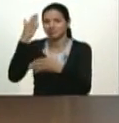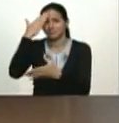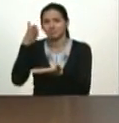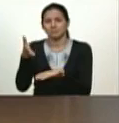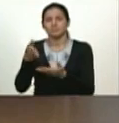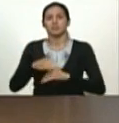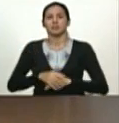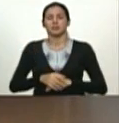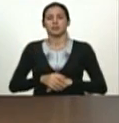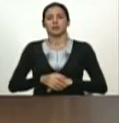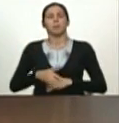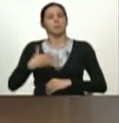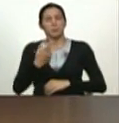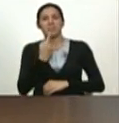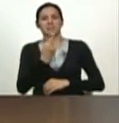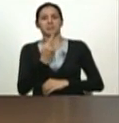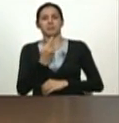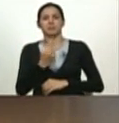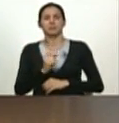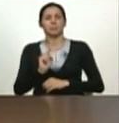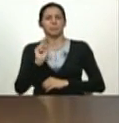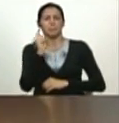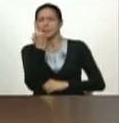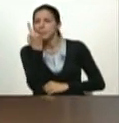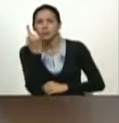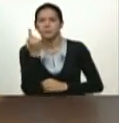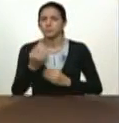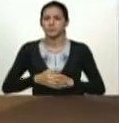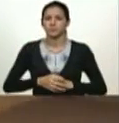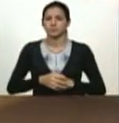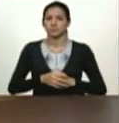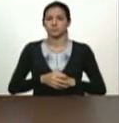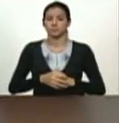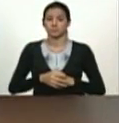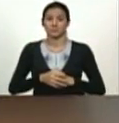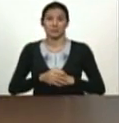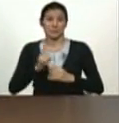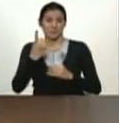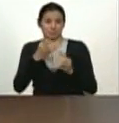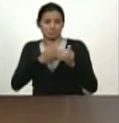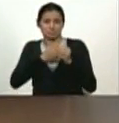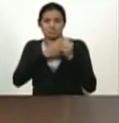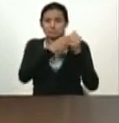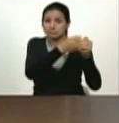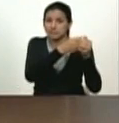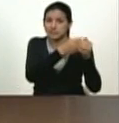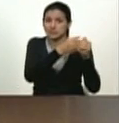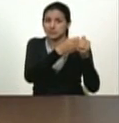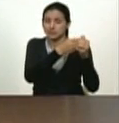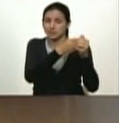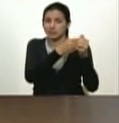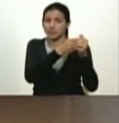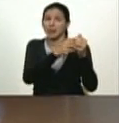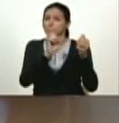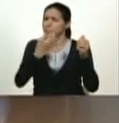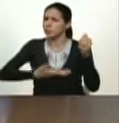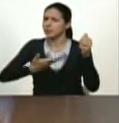Si pudiéramos decir así, el primer vagón que arrastra al resto de las otras variables es que vamos,